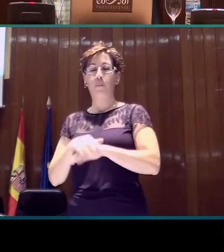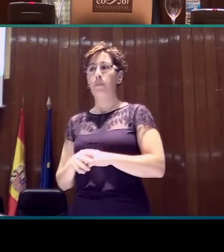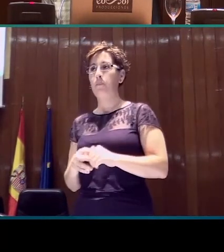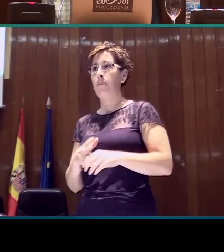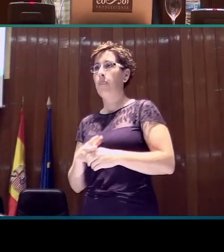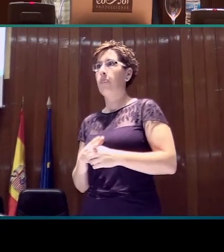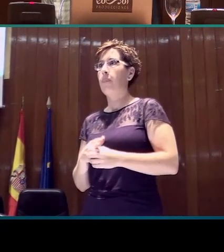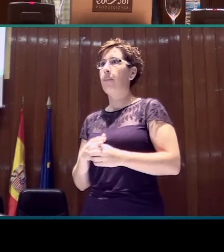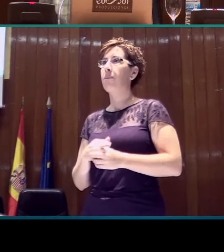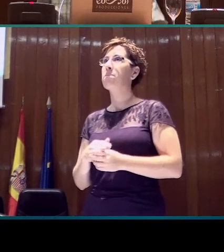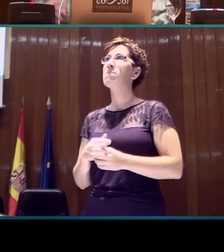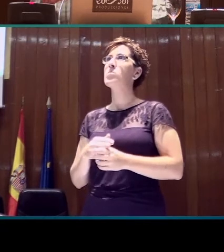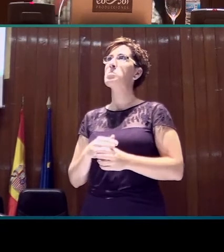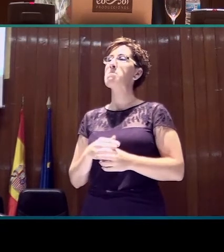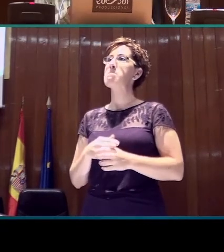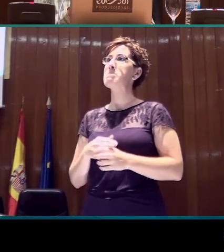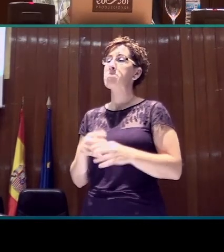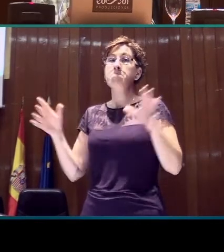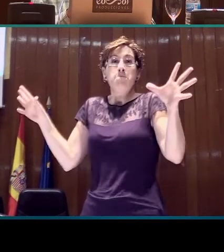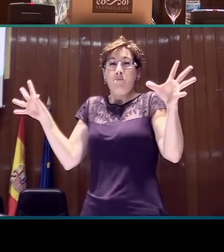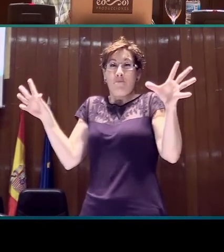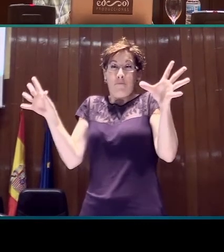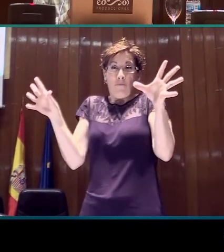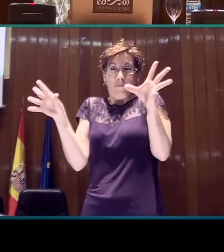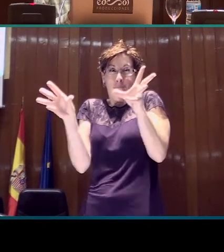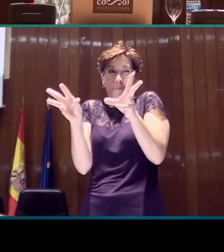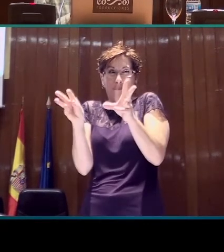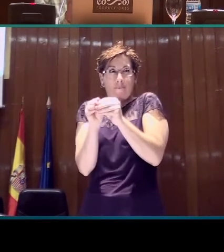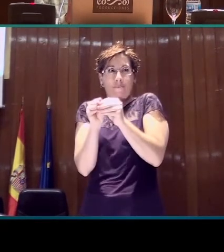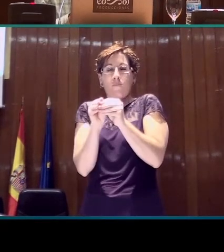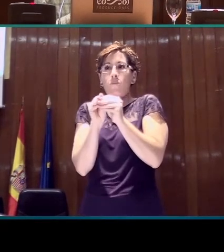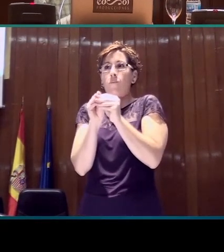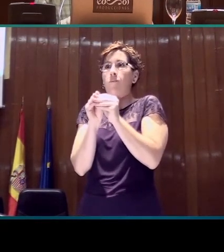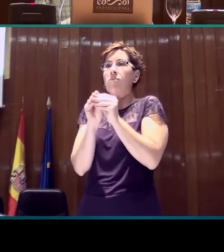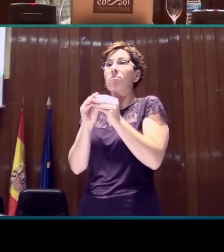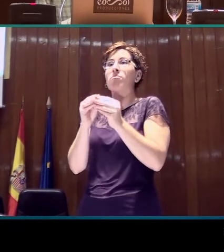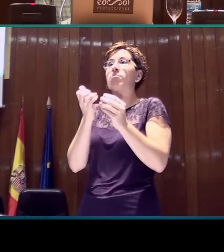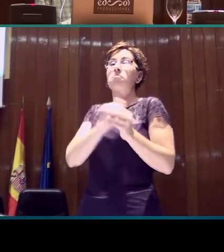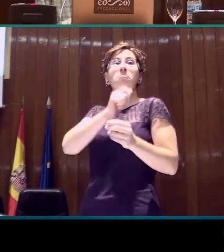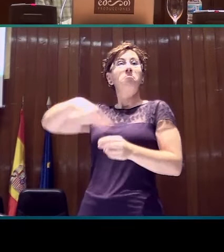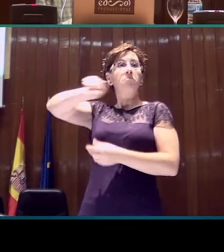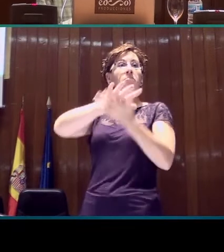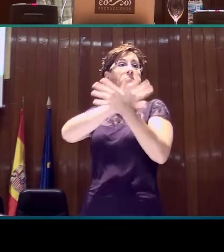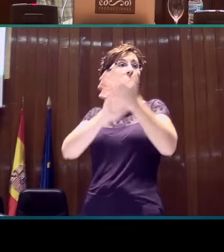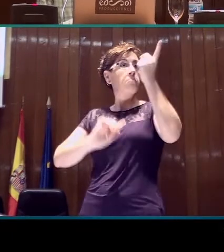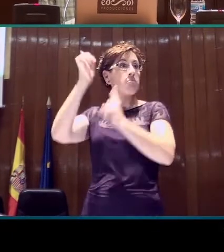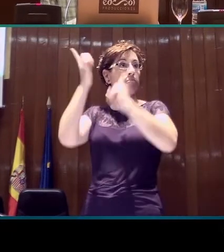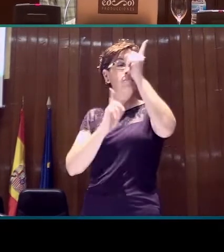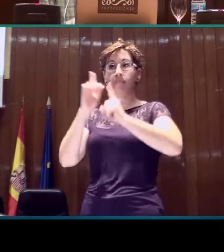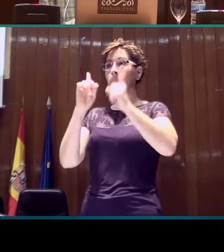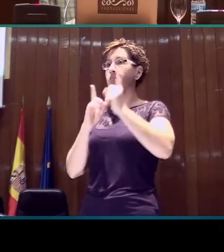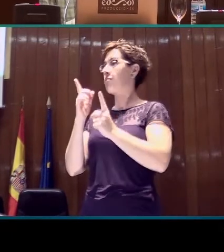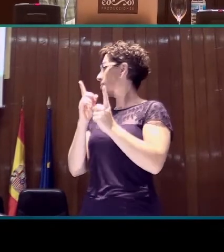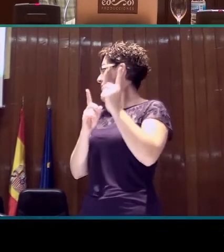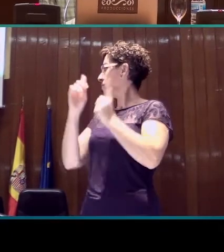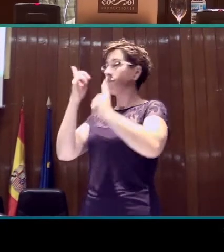Lo que, así muy en resumen, cuando nosotros hablamos o signamos nuestras expresiones, viene a decir que esta teoría no